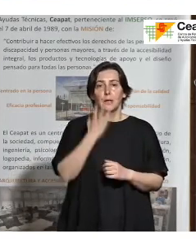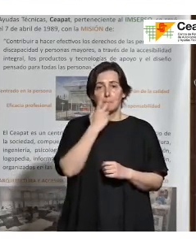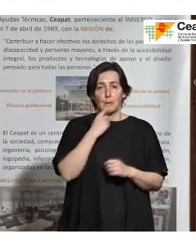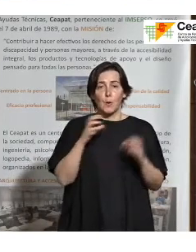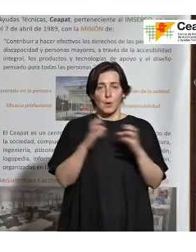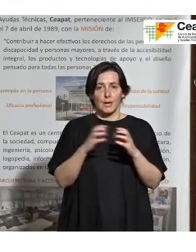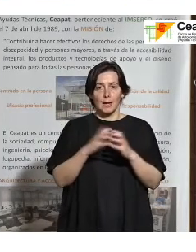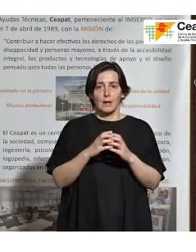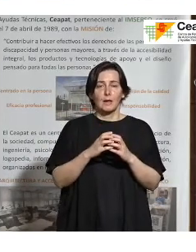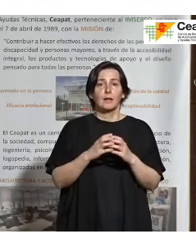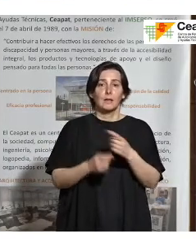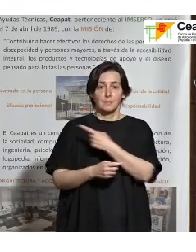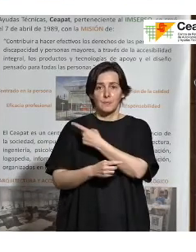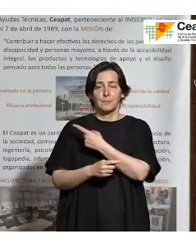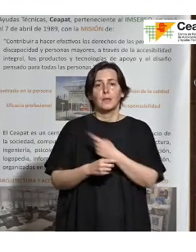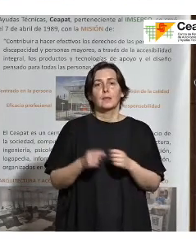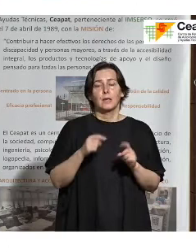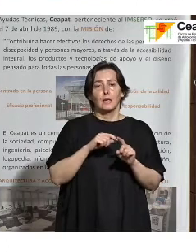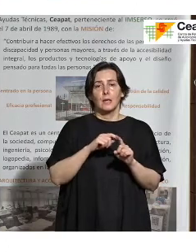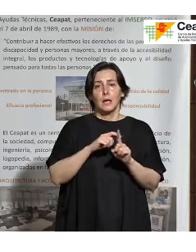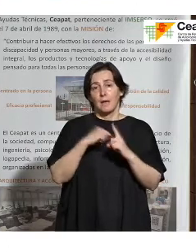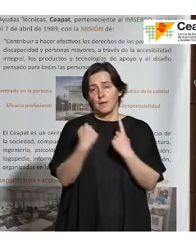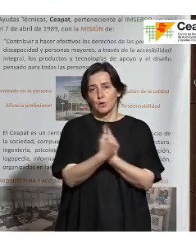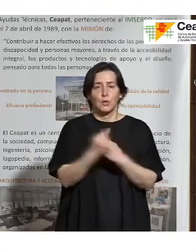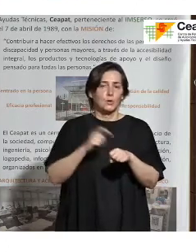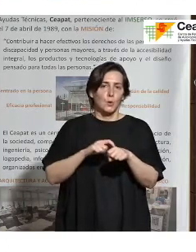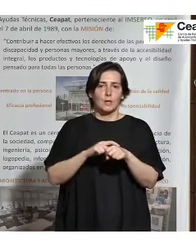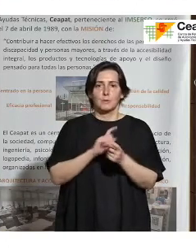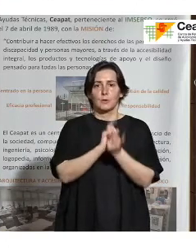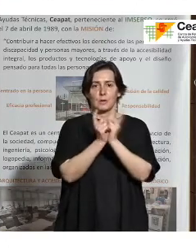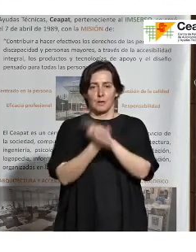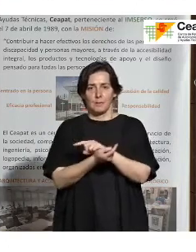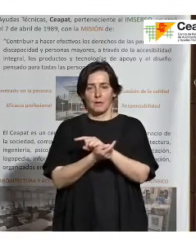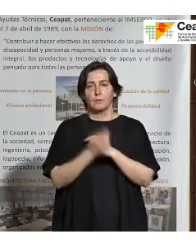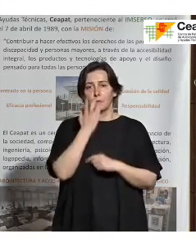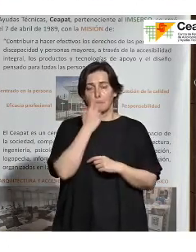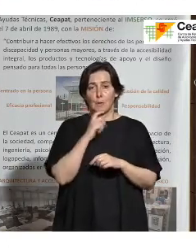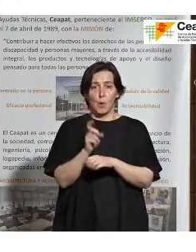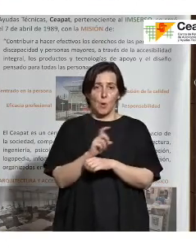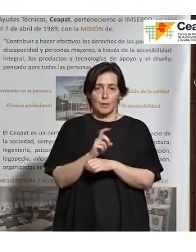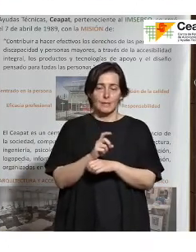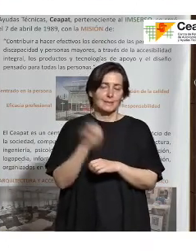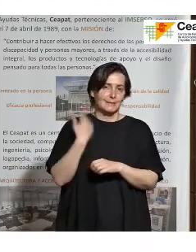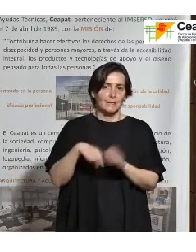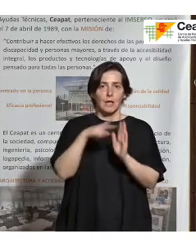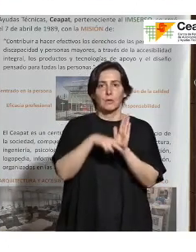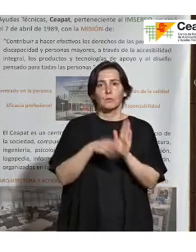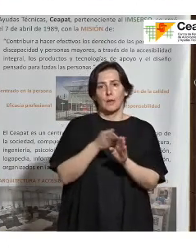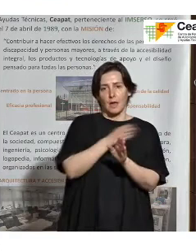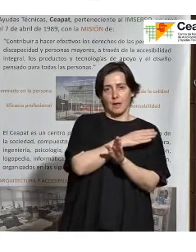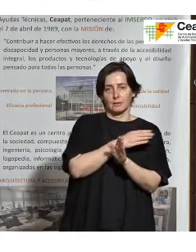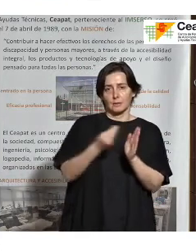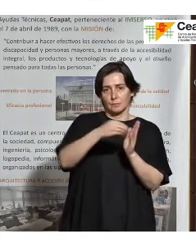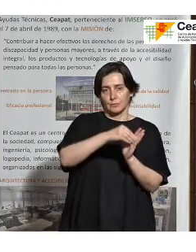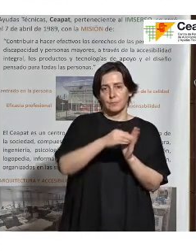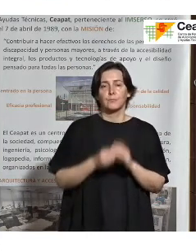aspectos que han cambiado, para que los conozcáis. Los que vienen en gris ya venían en la norma anterior, ¿no? Y